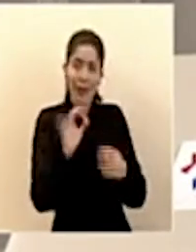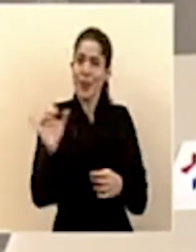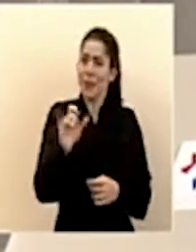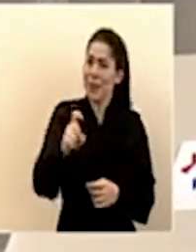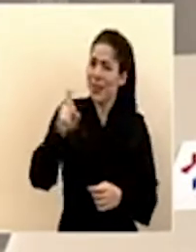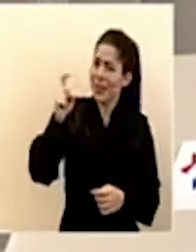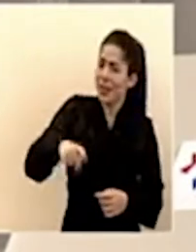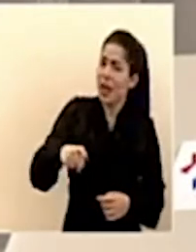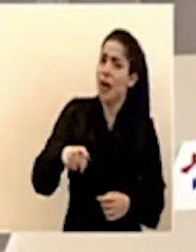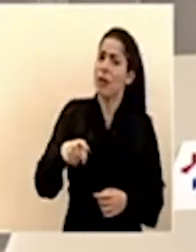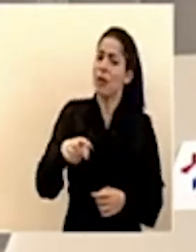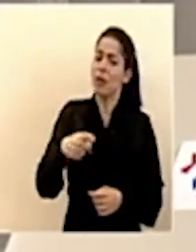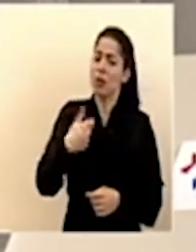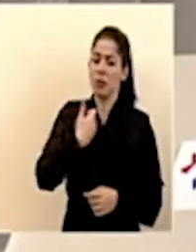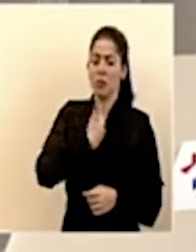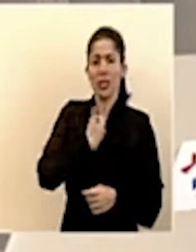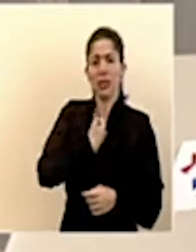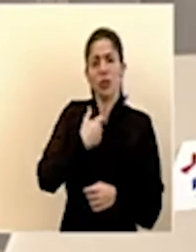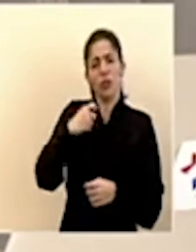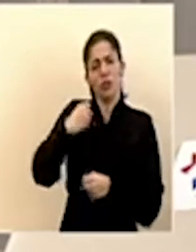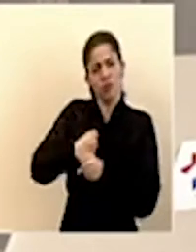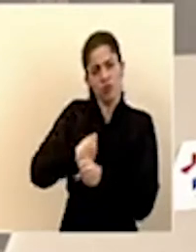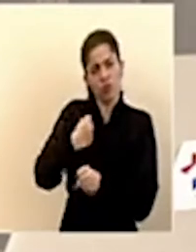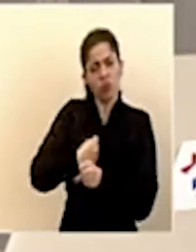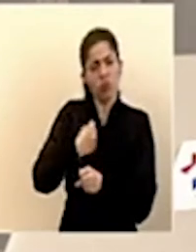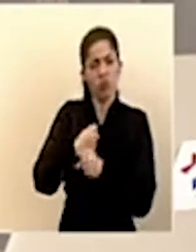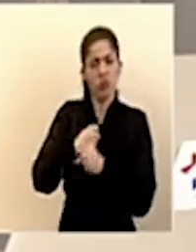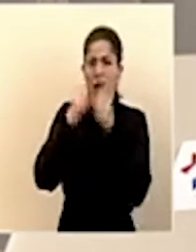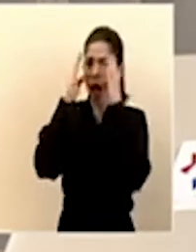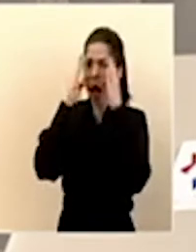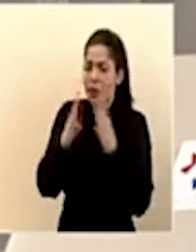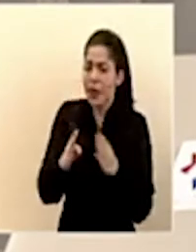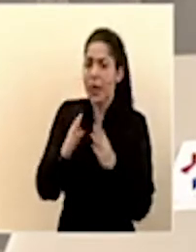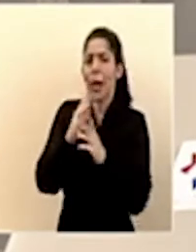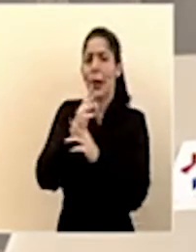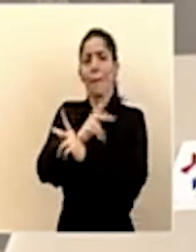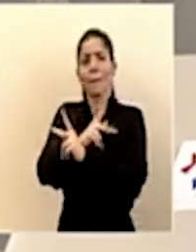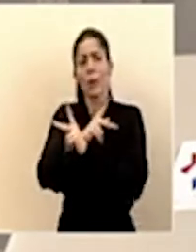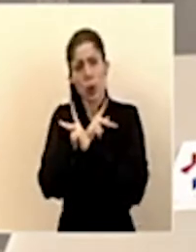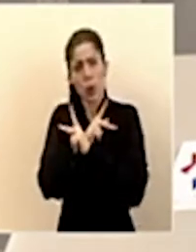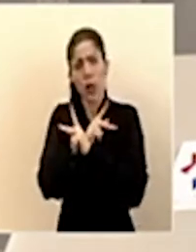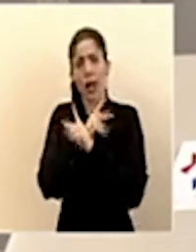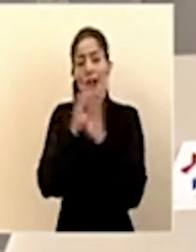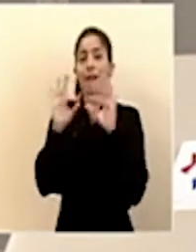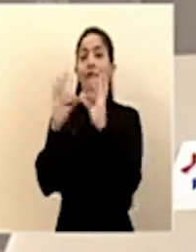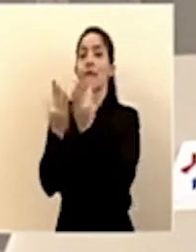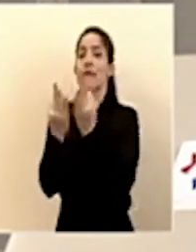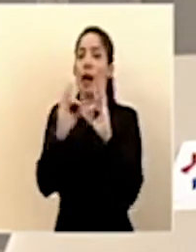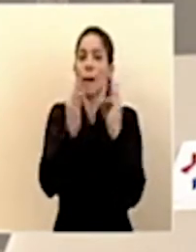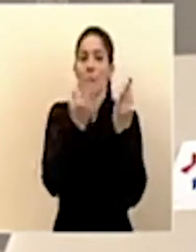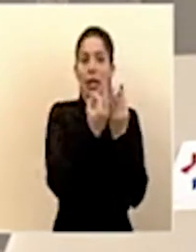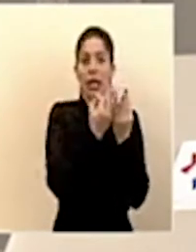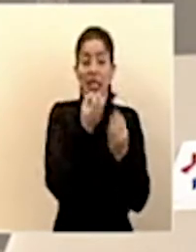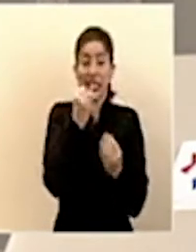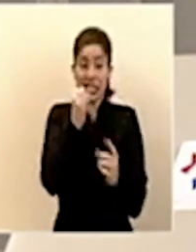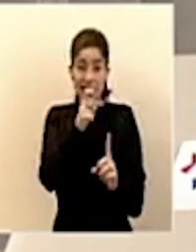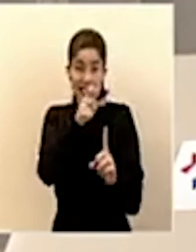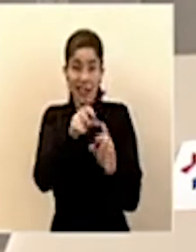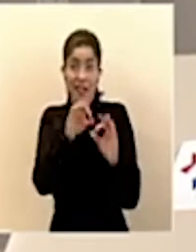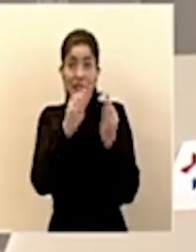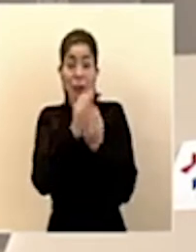que aprender, que tenemos que trabajar y abordar y proteger a las familias que se vean afectadas